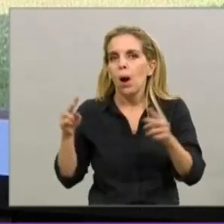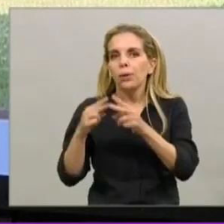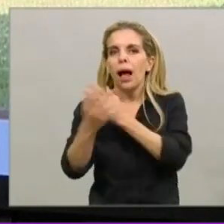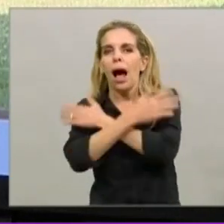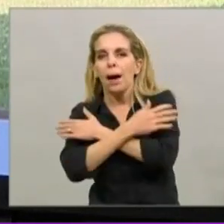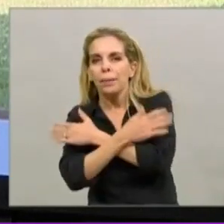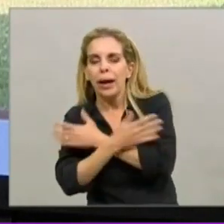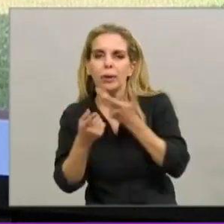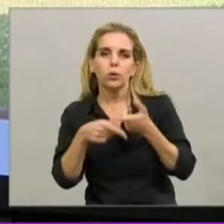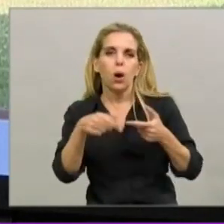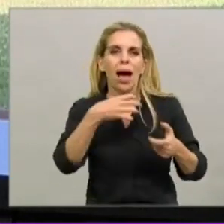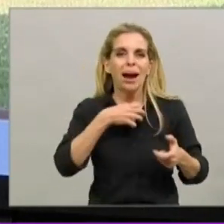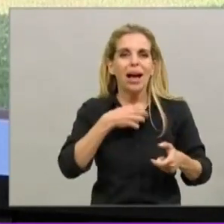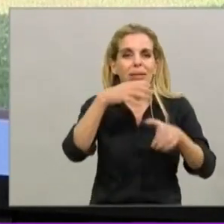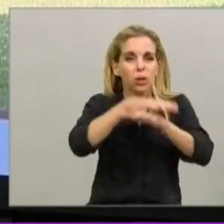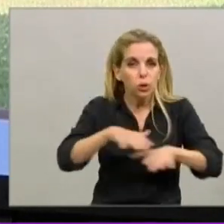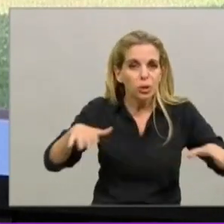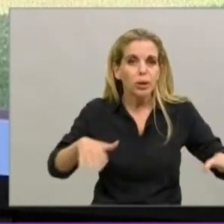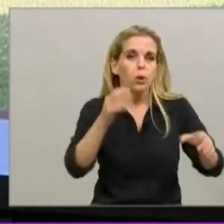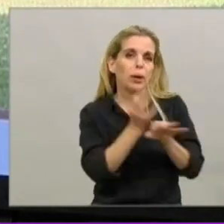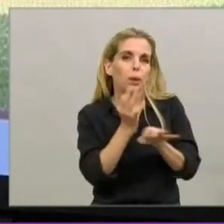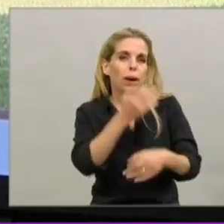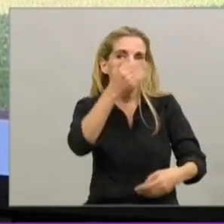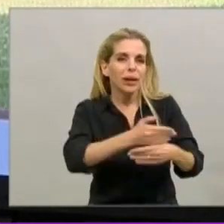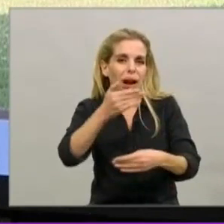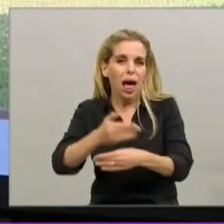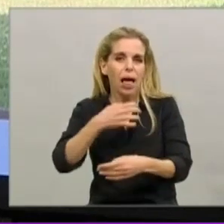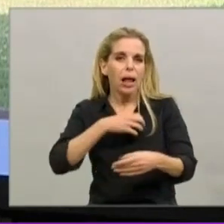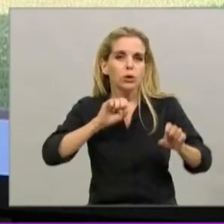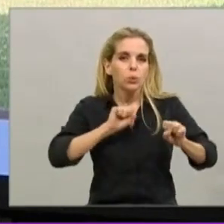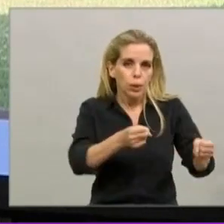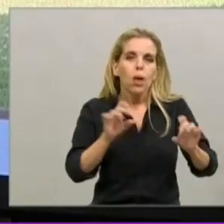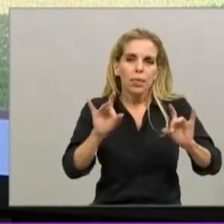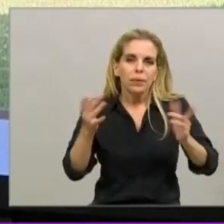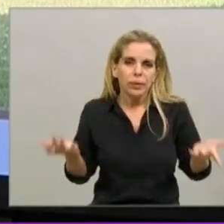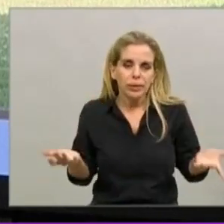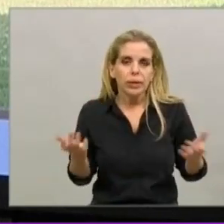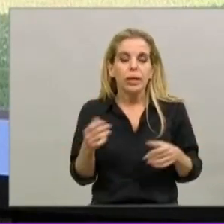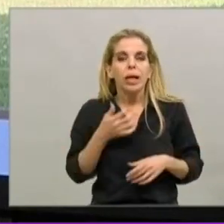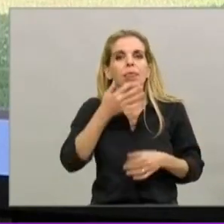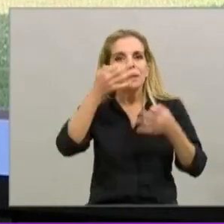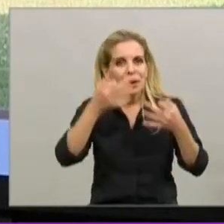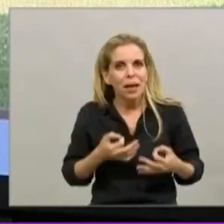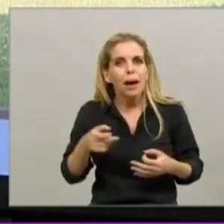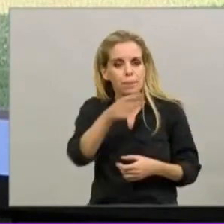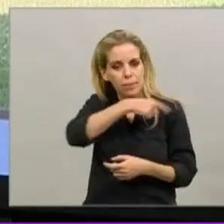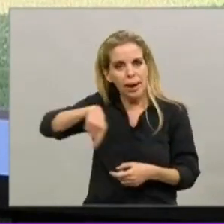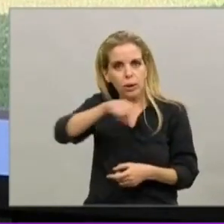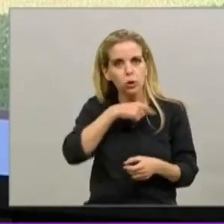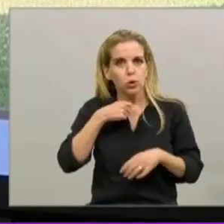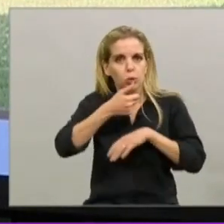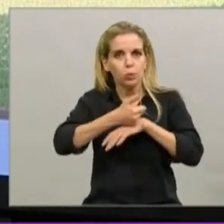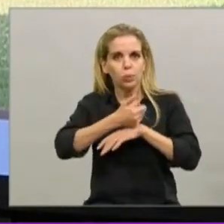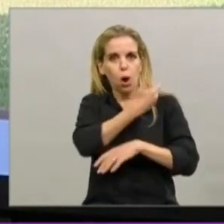mandar a nuestros hijos a la escuela, a chicos en casa, es muy difícil para todos. Y para serles sinceros, también es muy difícil para nosotros en nuestro rol de